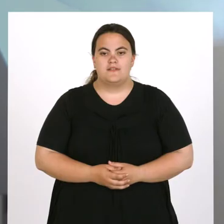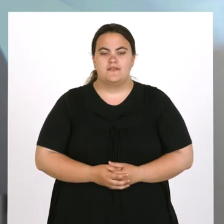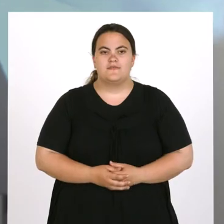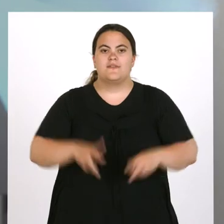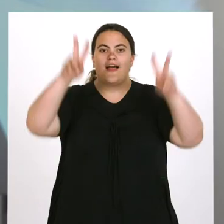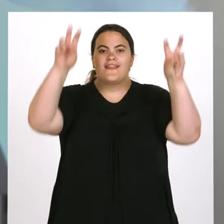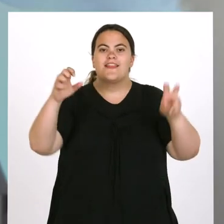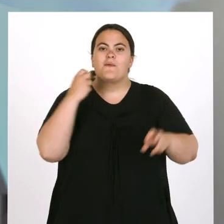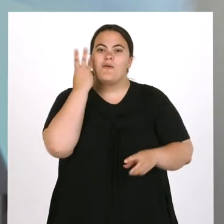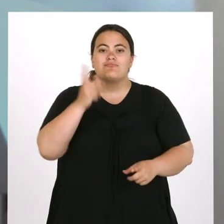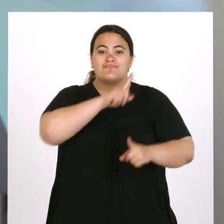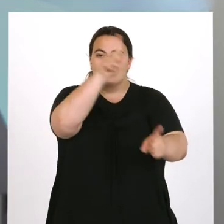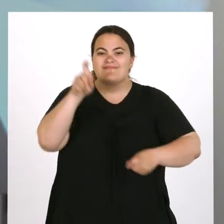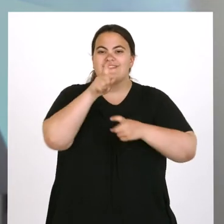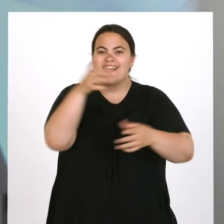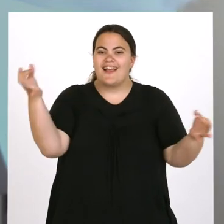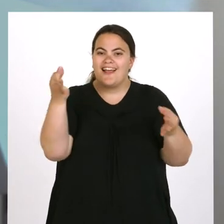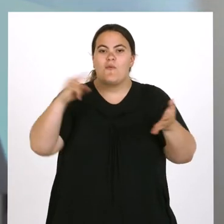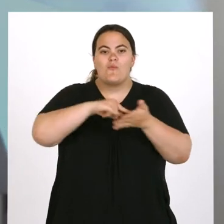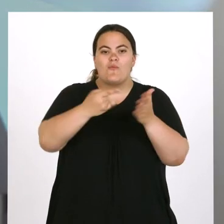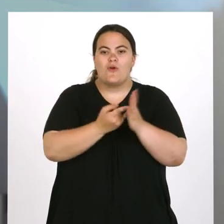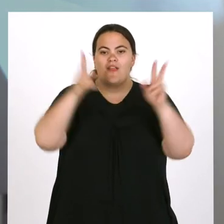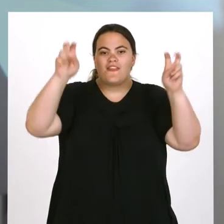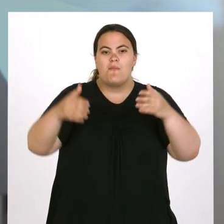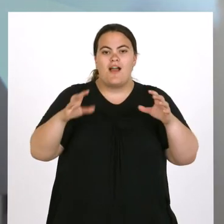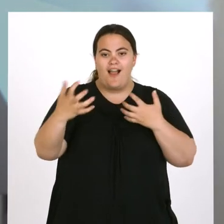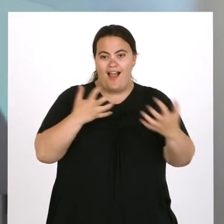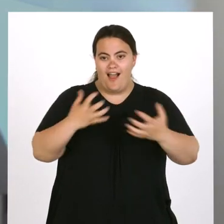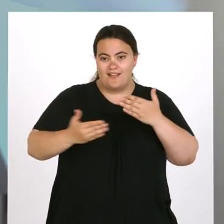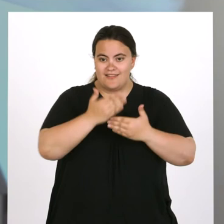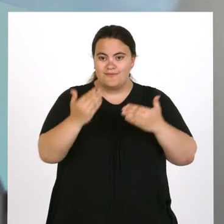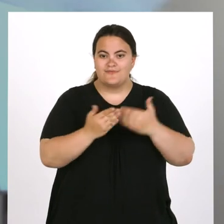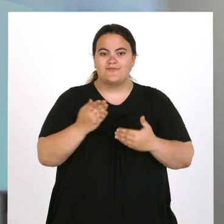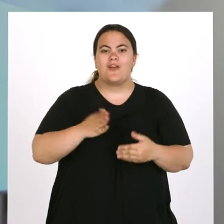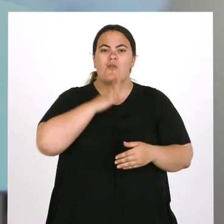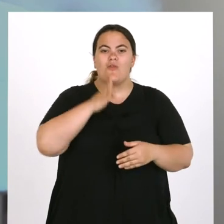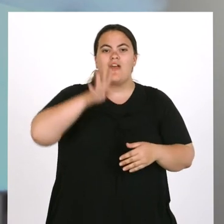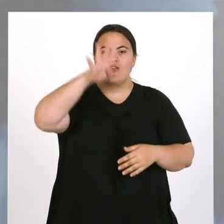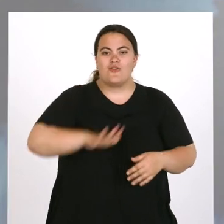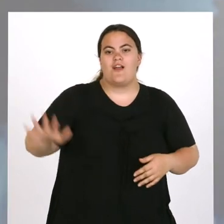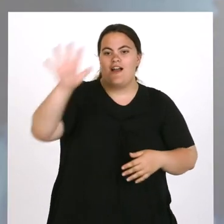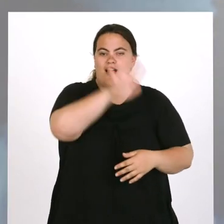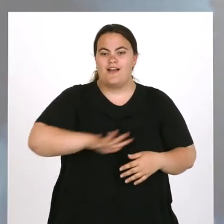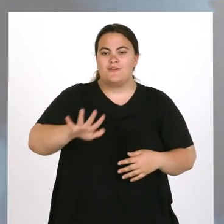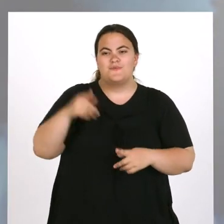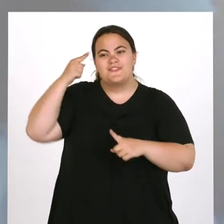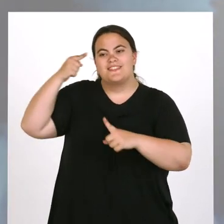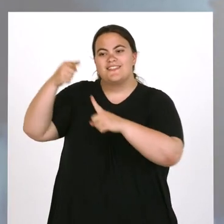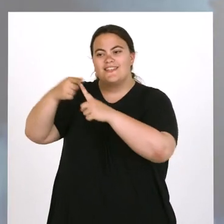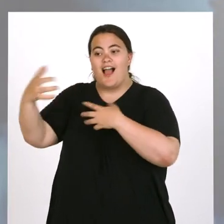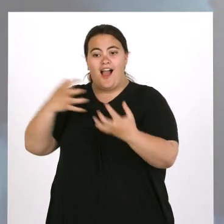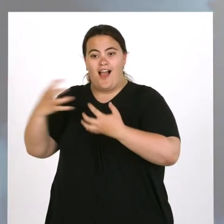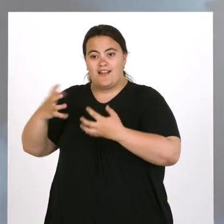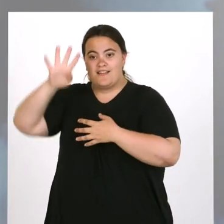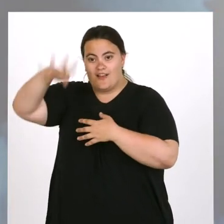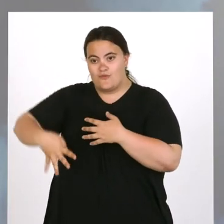La cuestión del paradigma es un proyecto sobre el arte emergente en Cataluña, en el territorio catalán. Se trata de intentar, a través de una